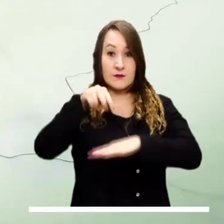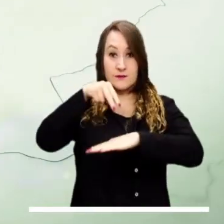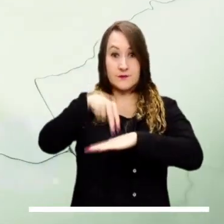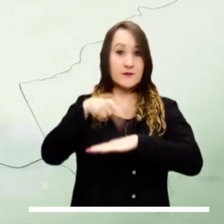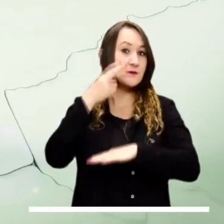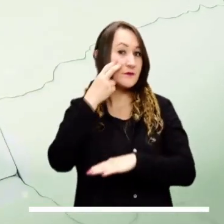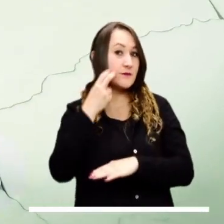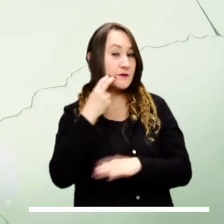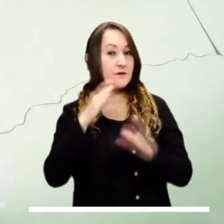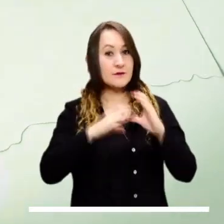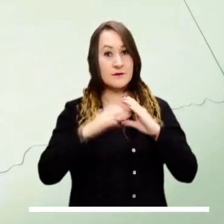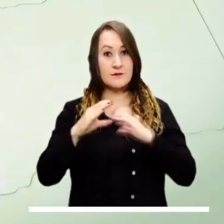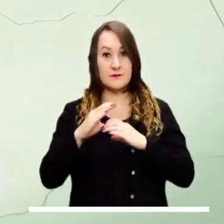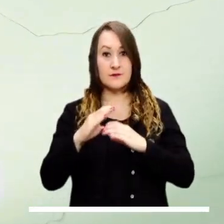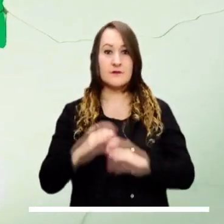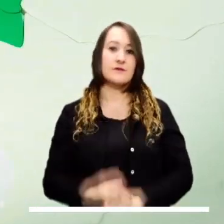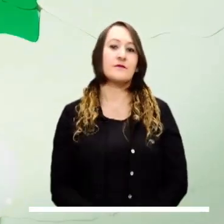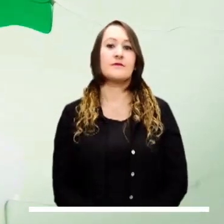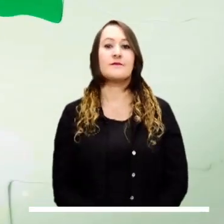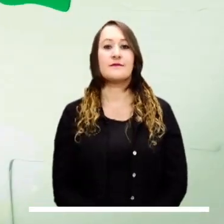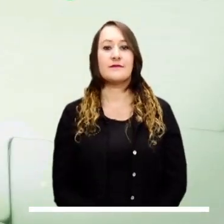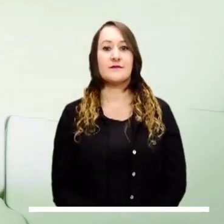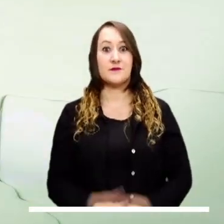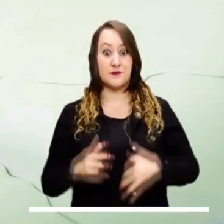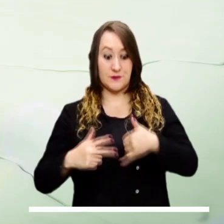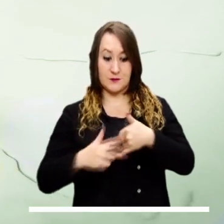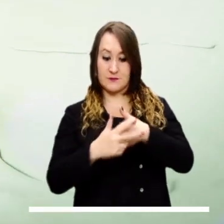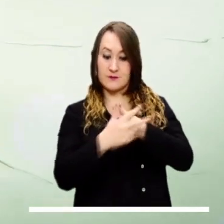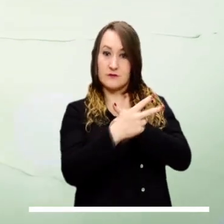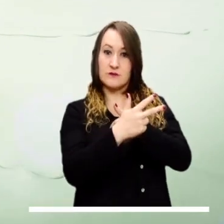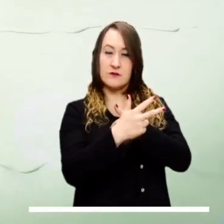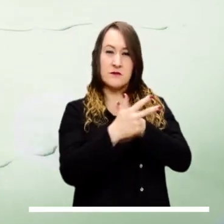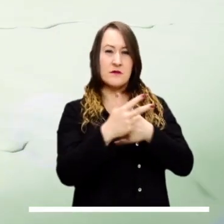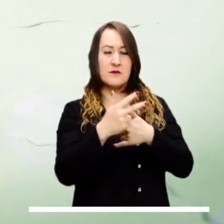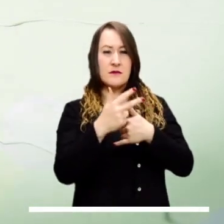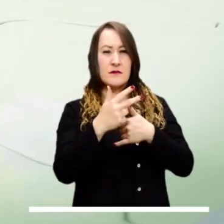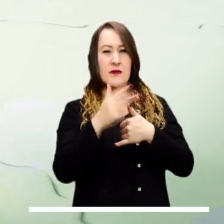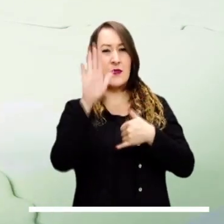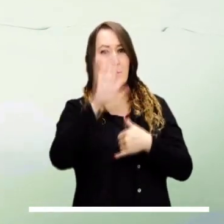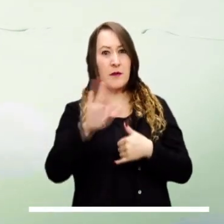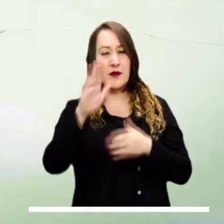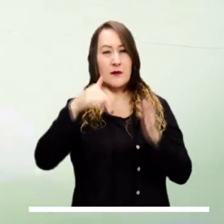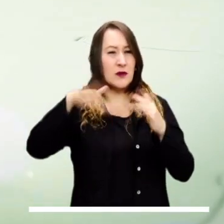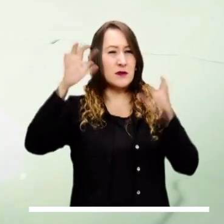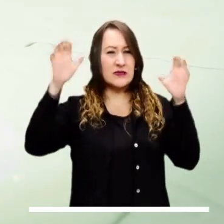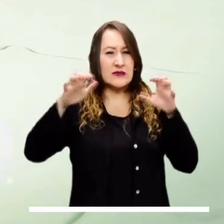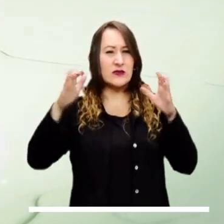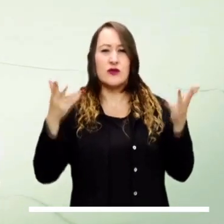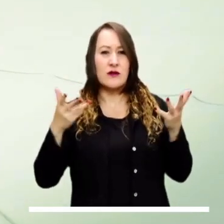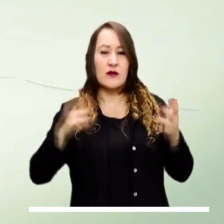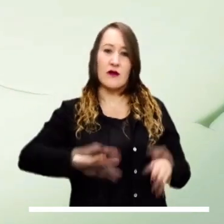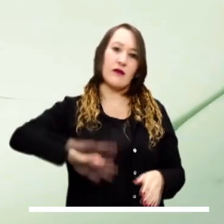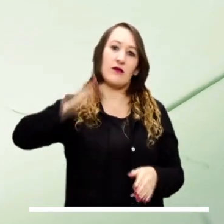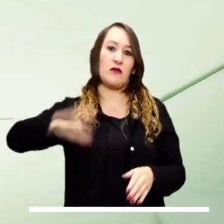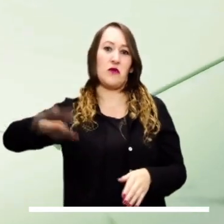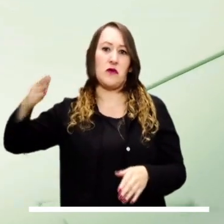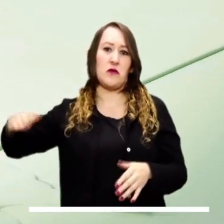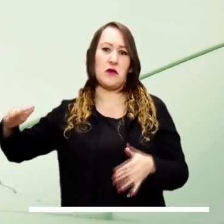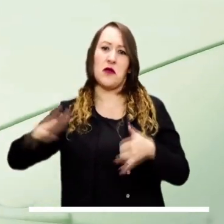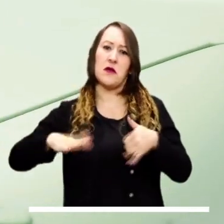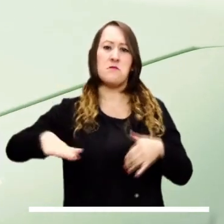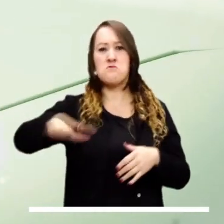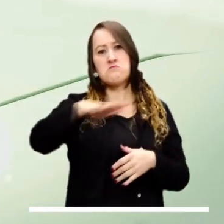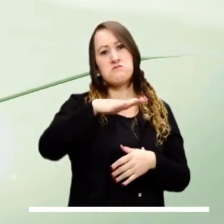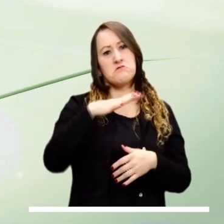Nariño, Chocó y Cauca. En la región andina el departamento con lluvias más significativas será Antioquia. Por lo